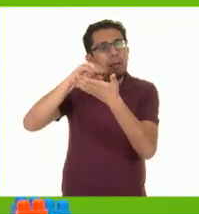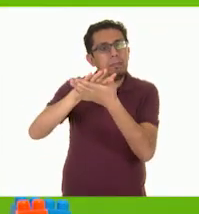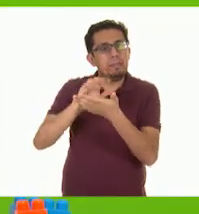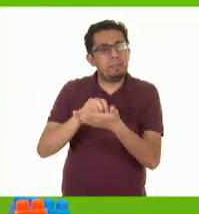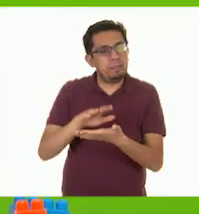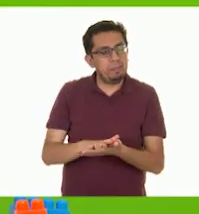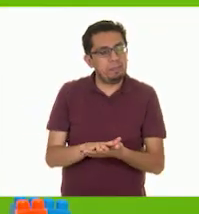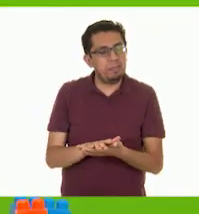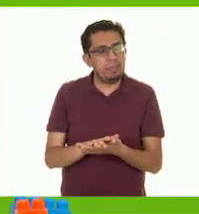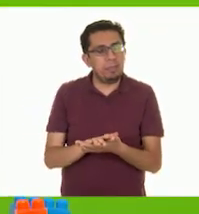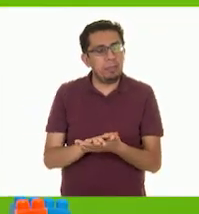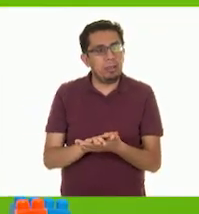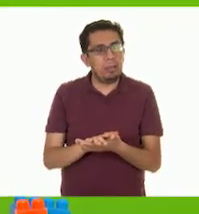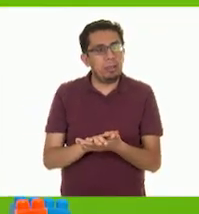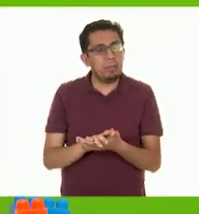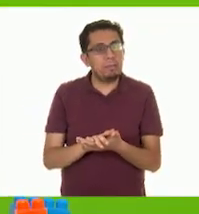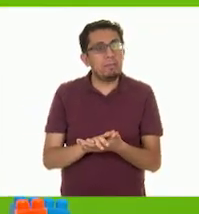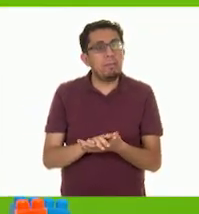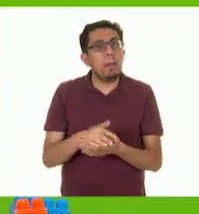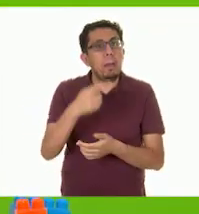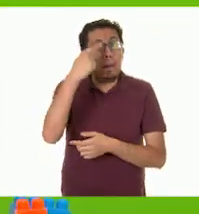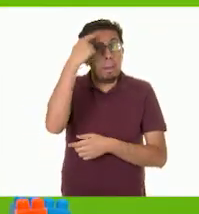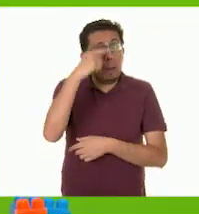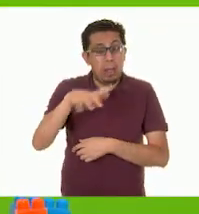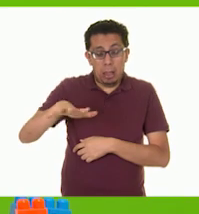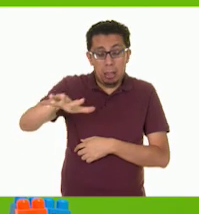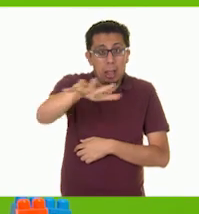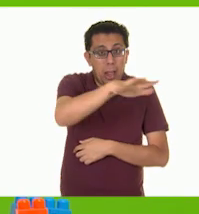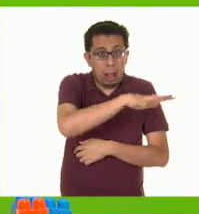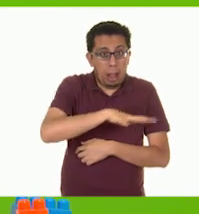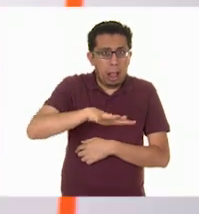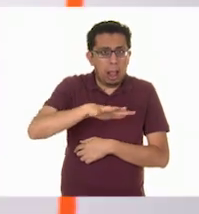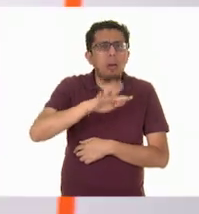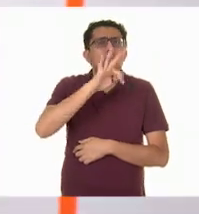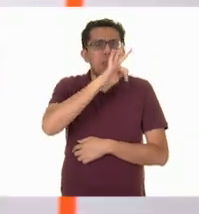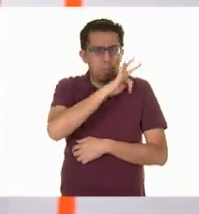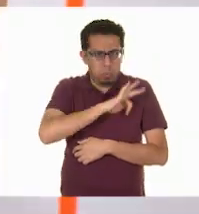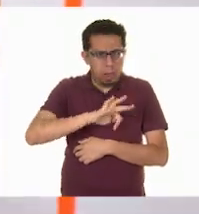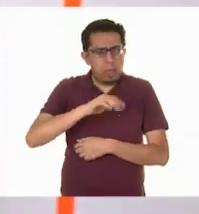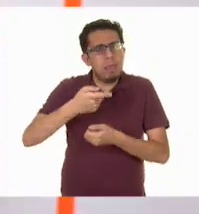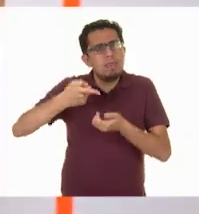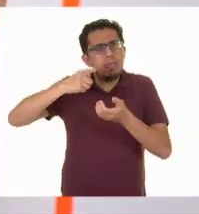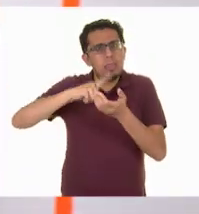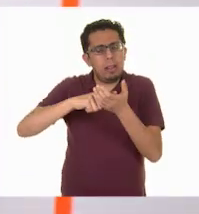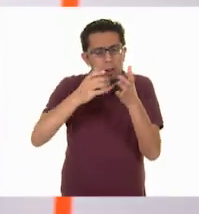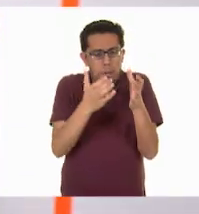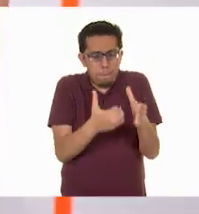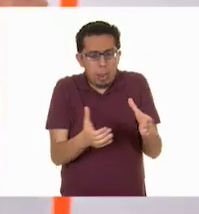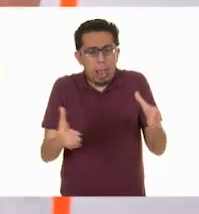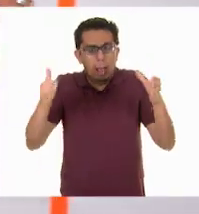Que para lo del espacio se debe sembrar en maceta. Eso es lo importante.